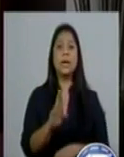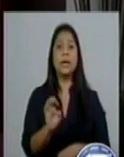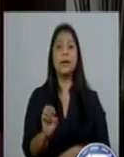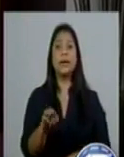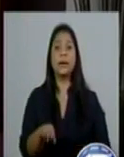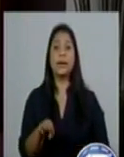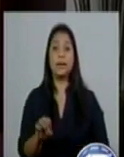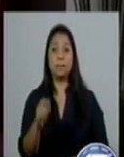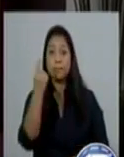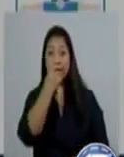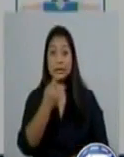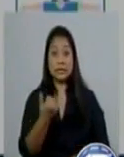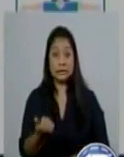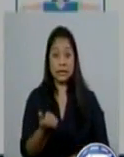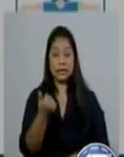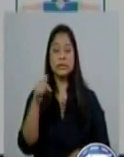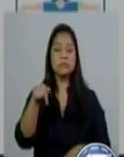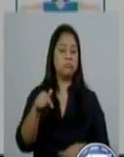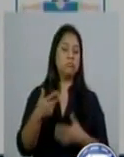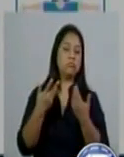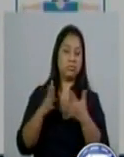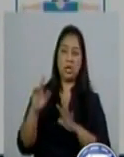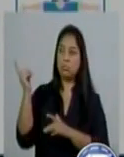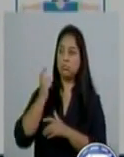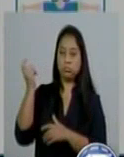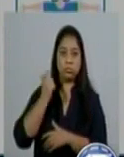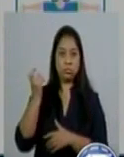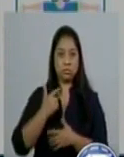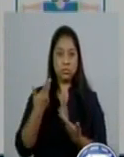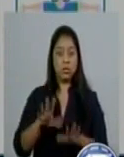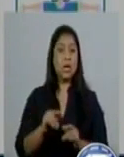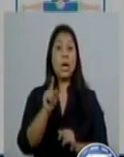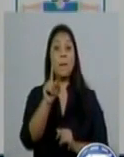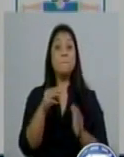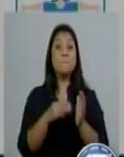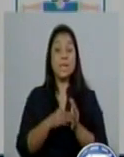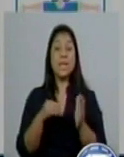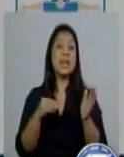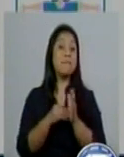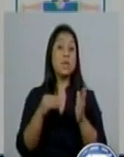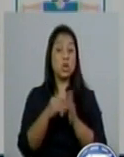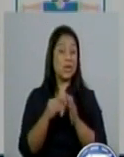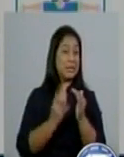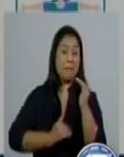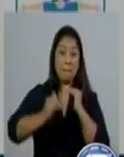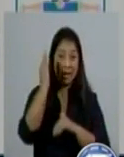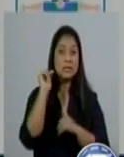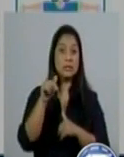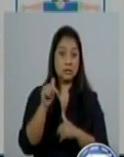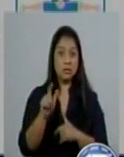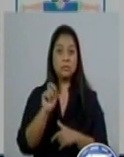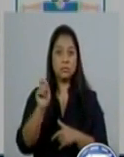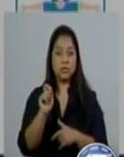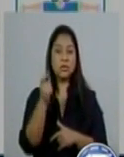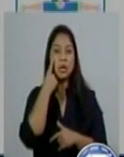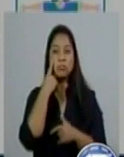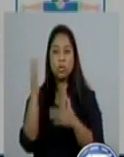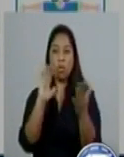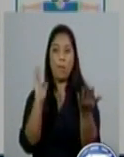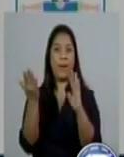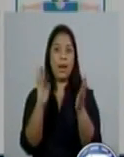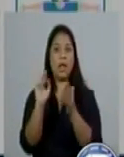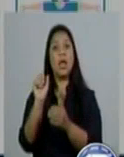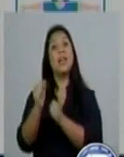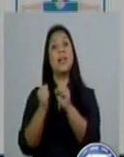segundo mes consecutivo. Ya superamos los mil millones de dólares al mes. Comparado con agosto del año anterior, estamos